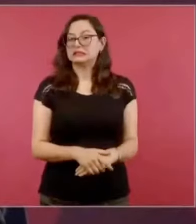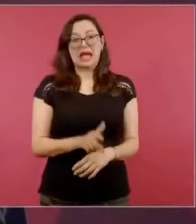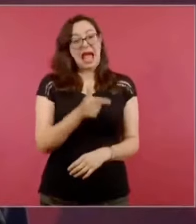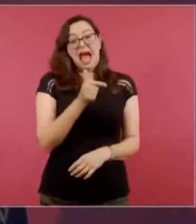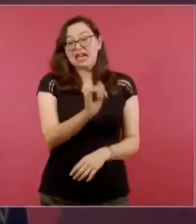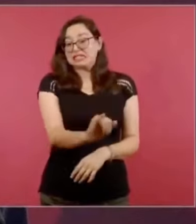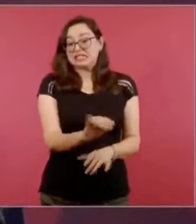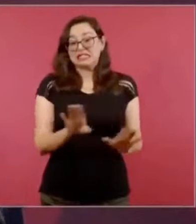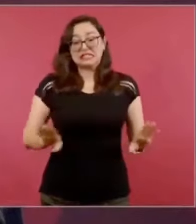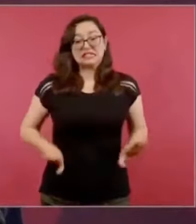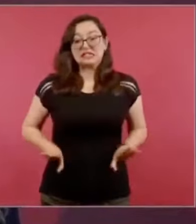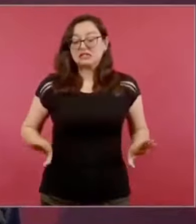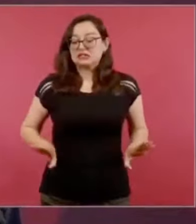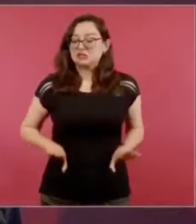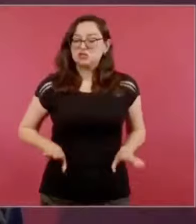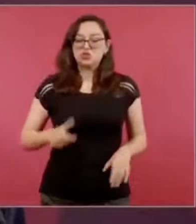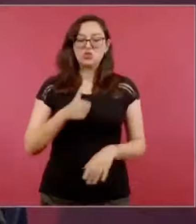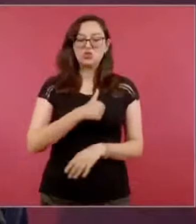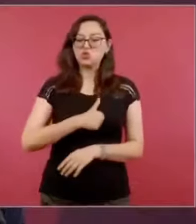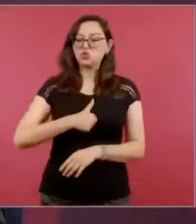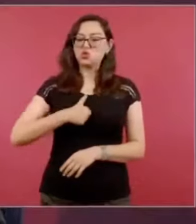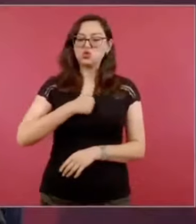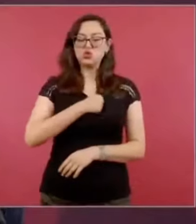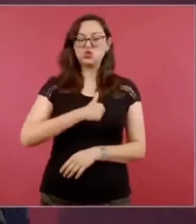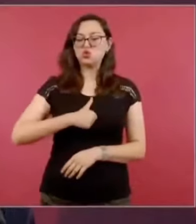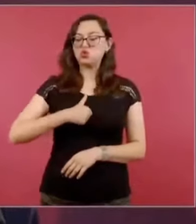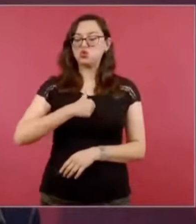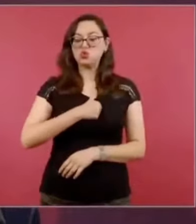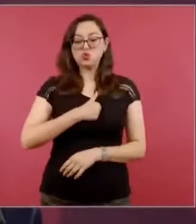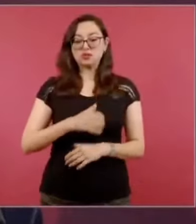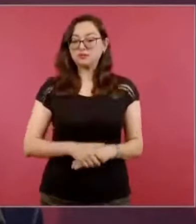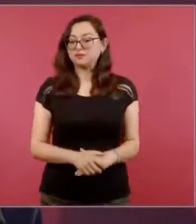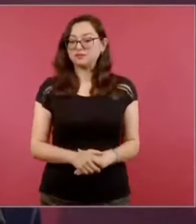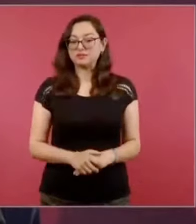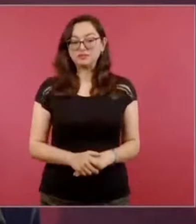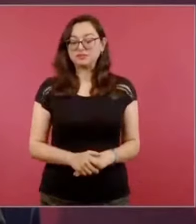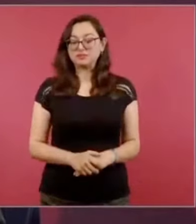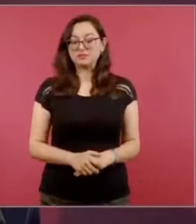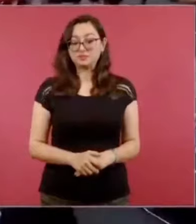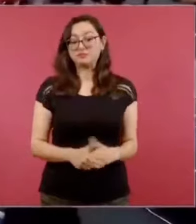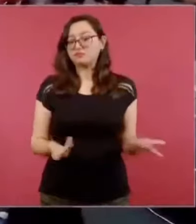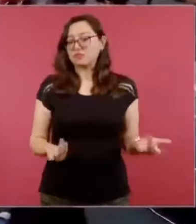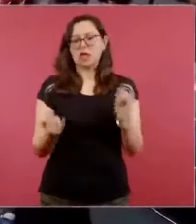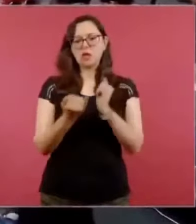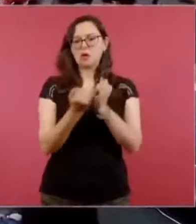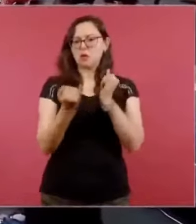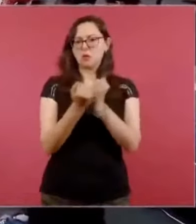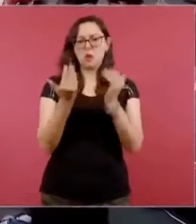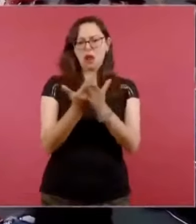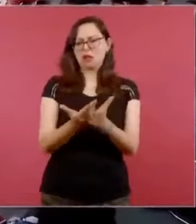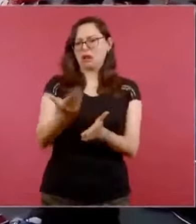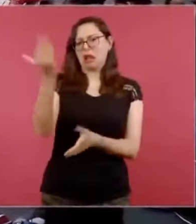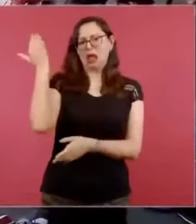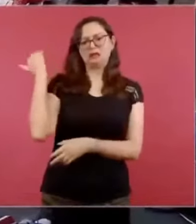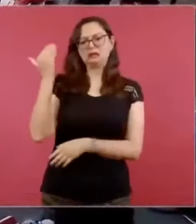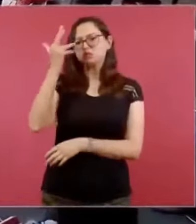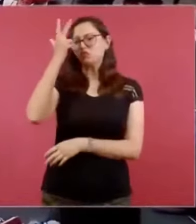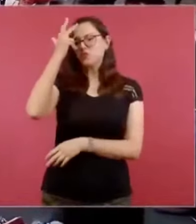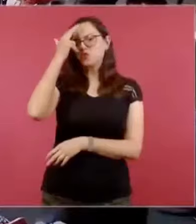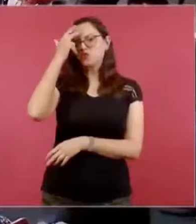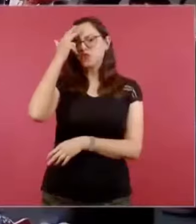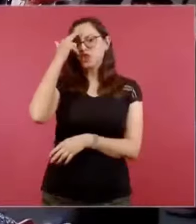eran los oligarcas nacionales y extranjeros,